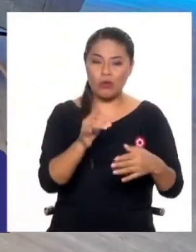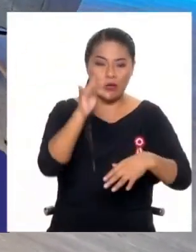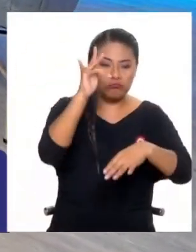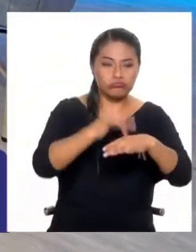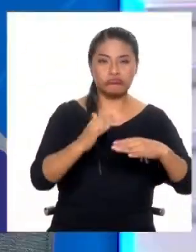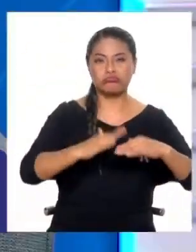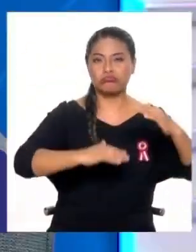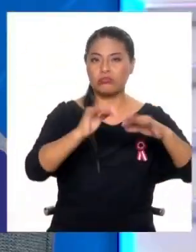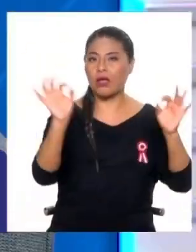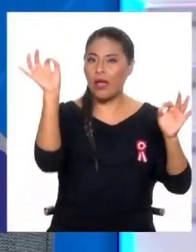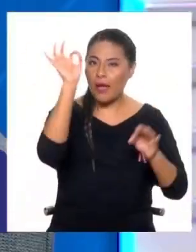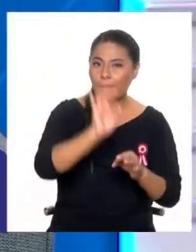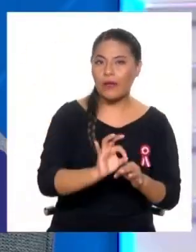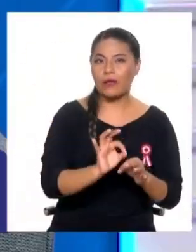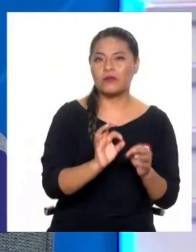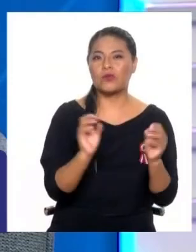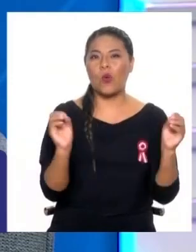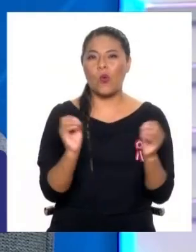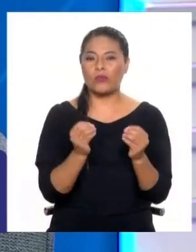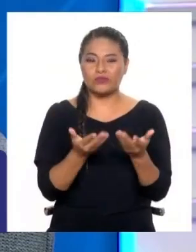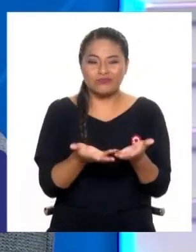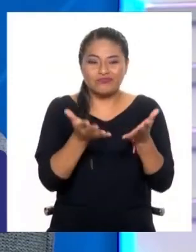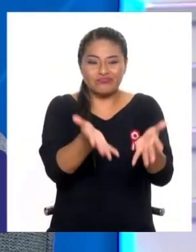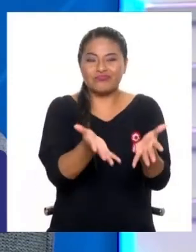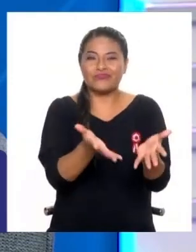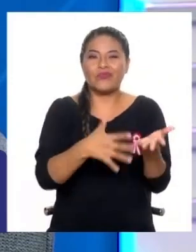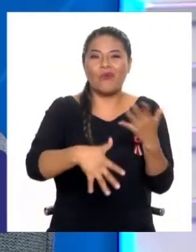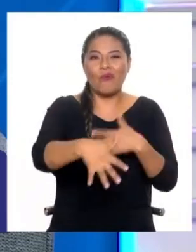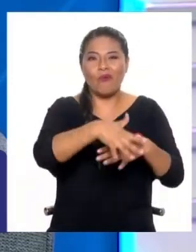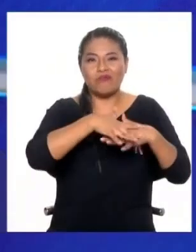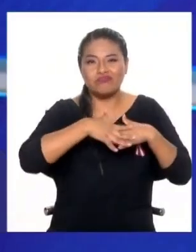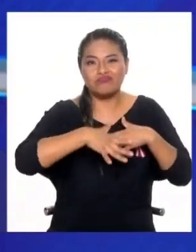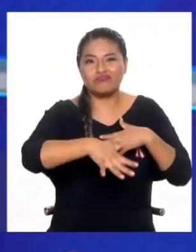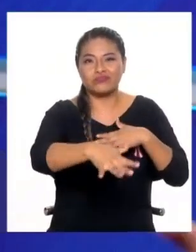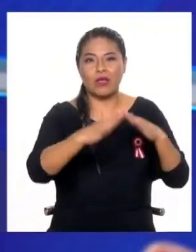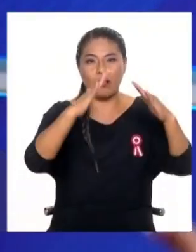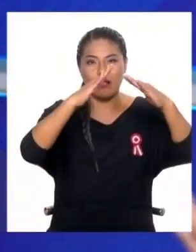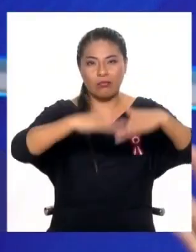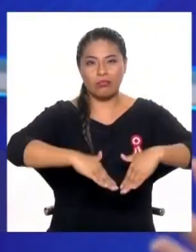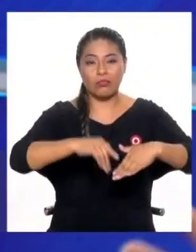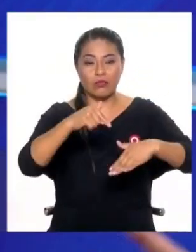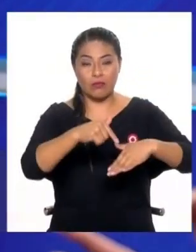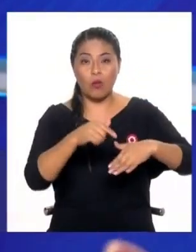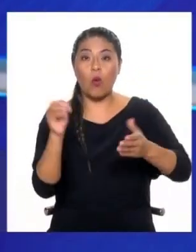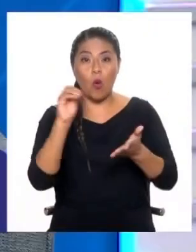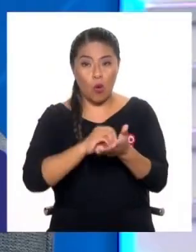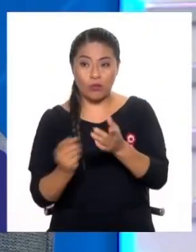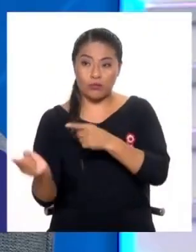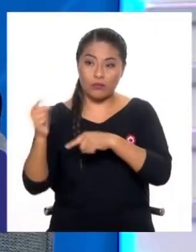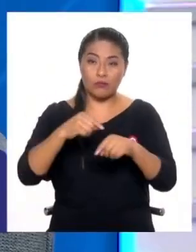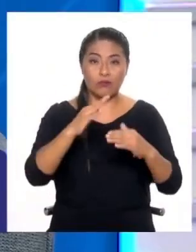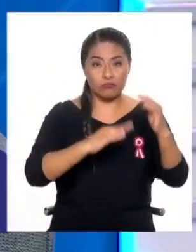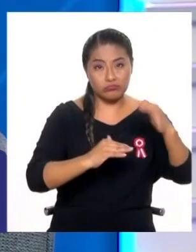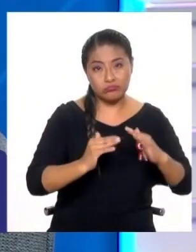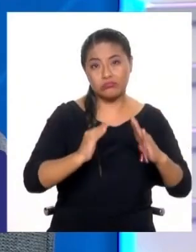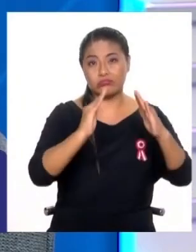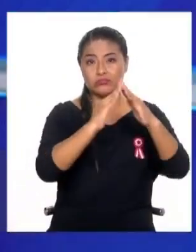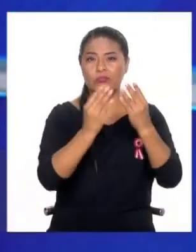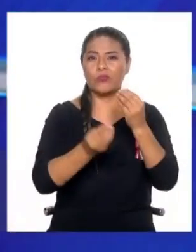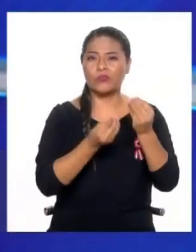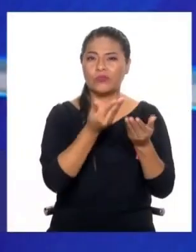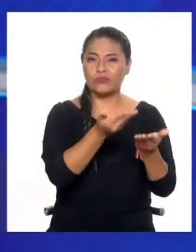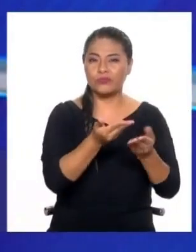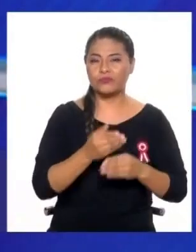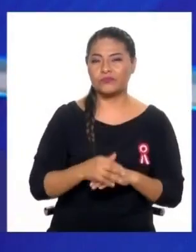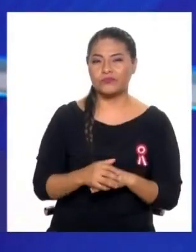tratamiento deberíamos tener con esos lugares que de alguna manera quedan afectados por estos desastres? ¿Cuál es el tratamiento que tendría que haber? Sí,